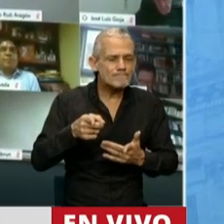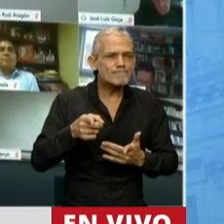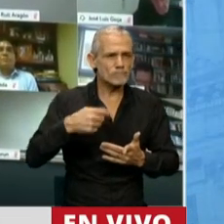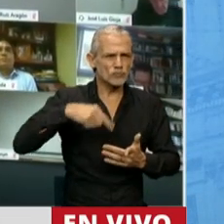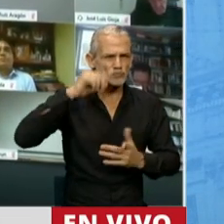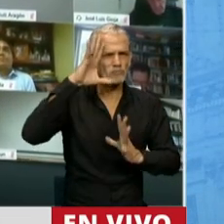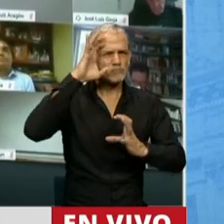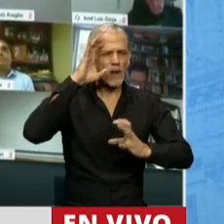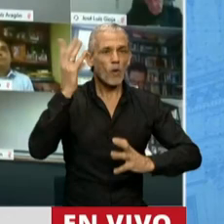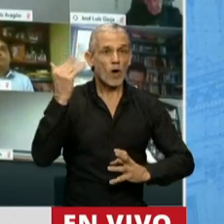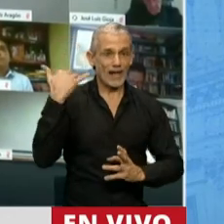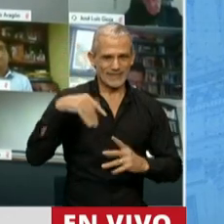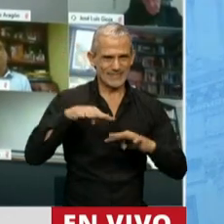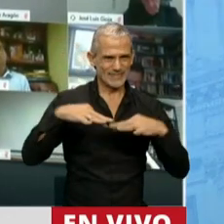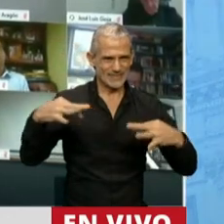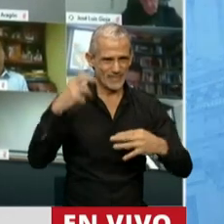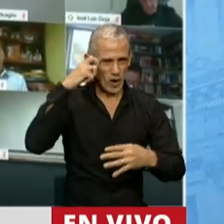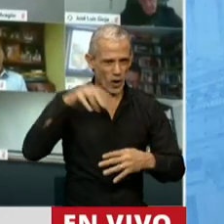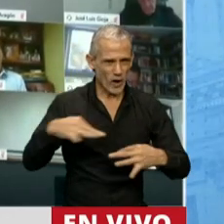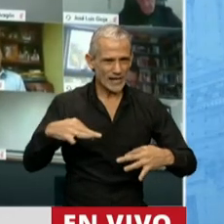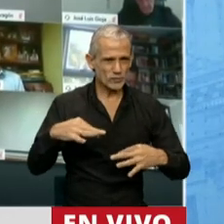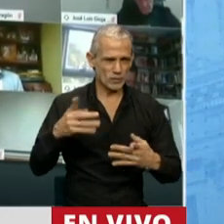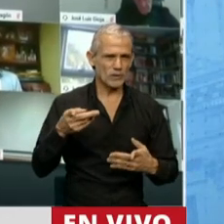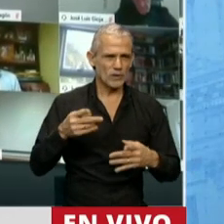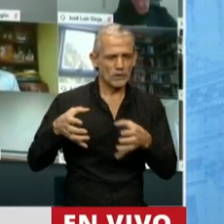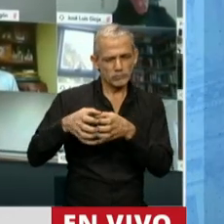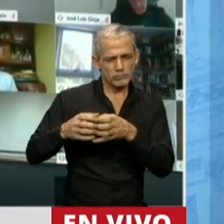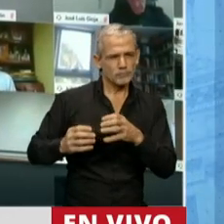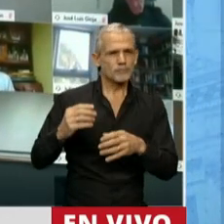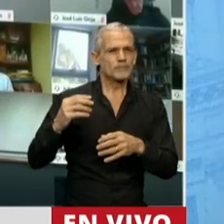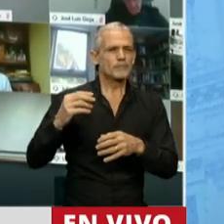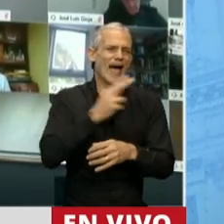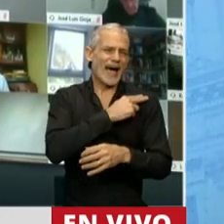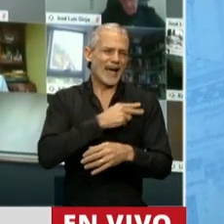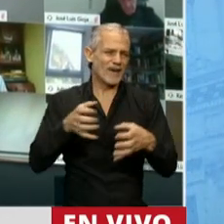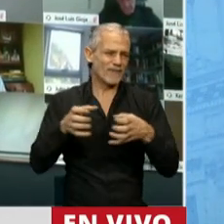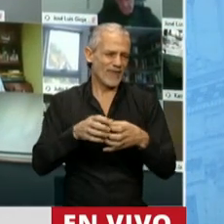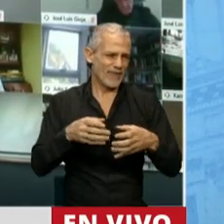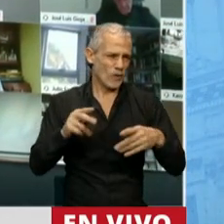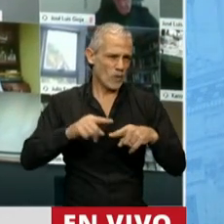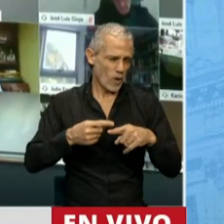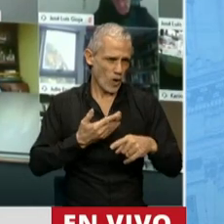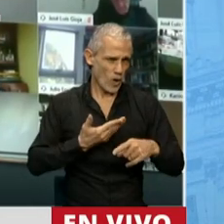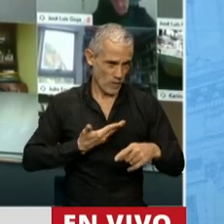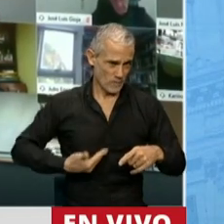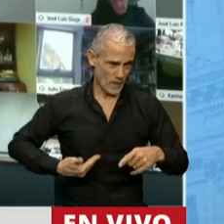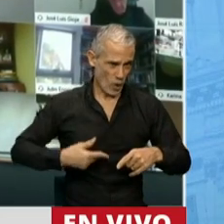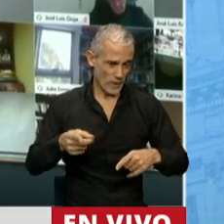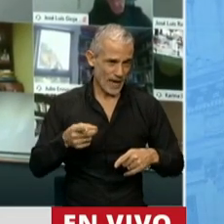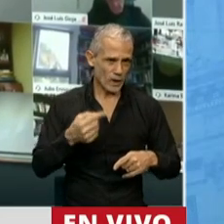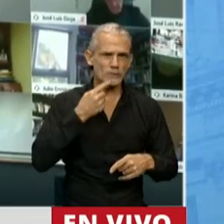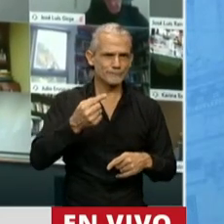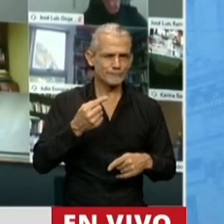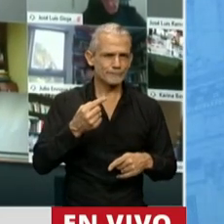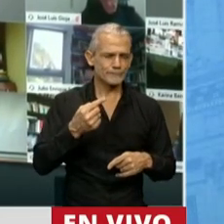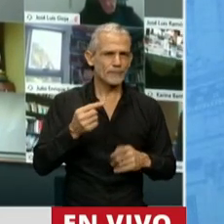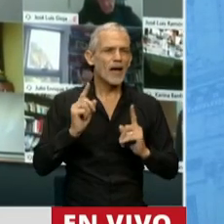acá decía el jefe de la bancada oficialista en la sesión pasada, recordaba